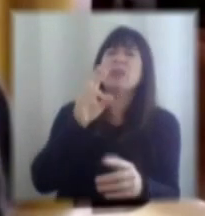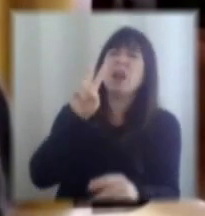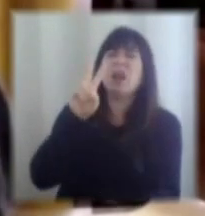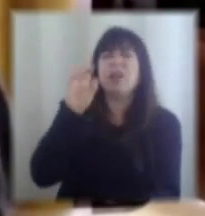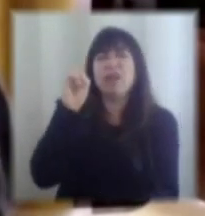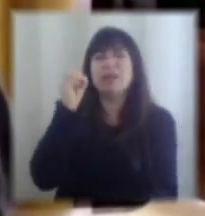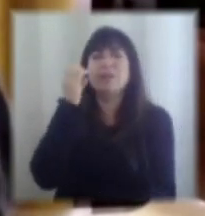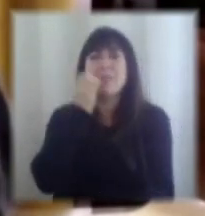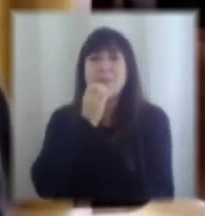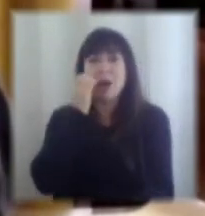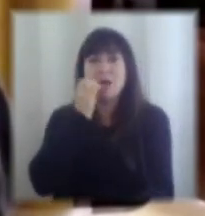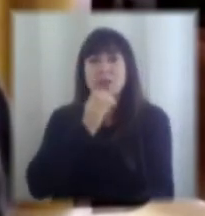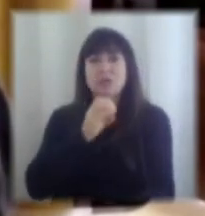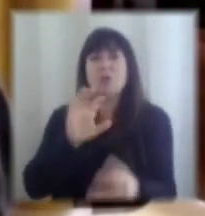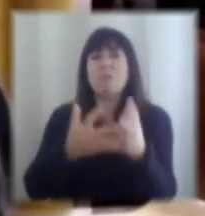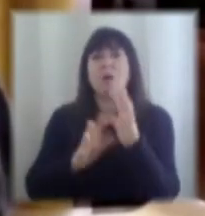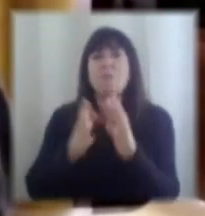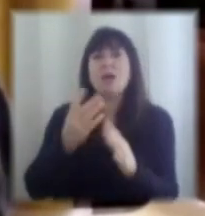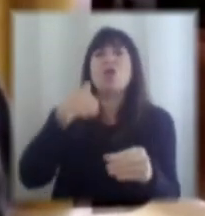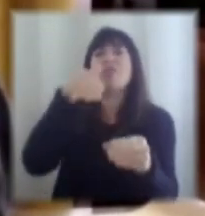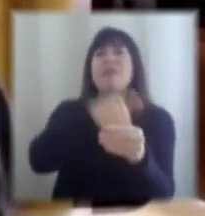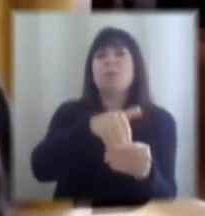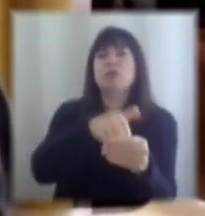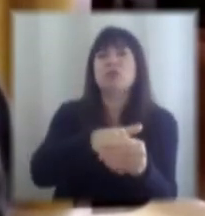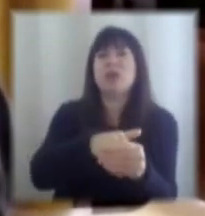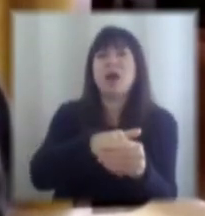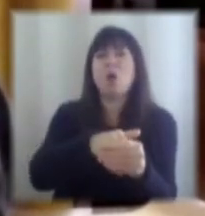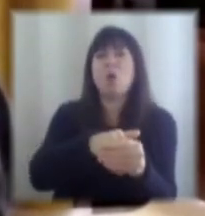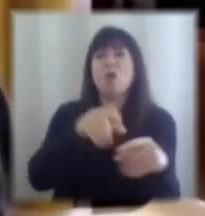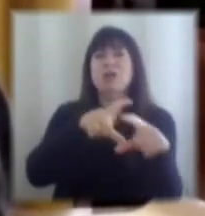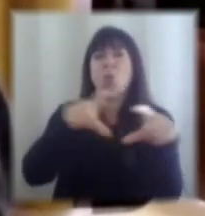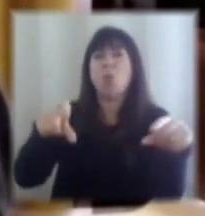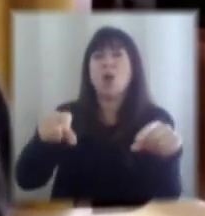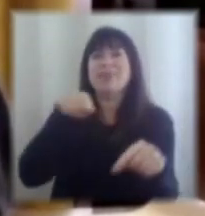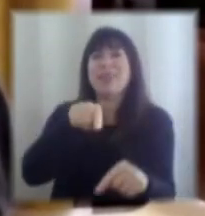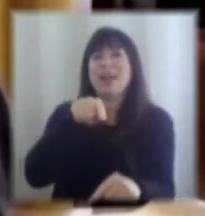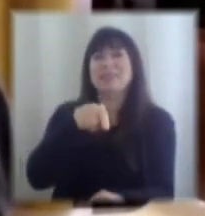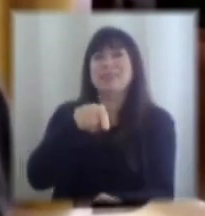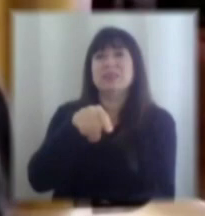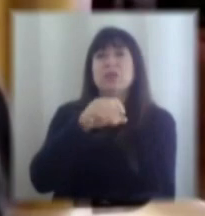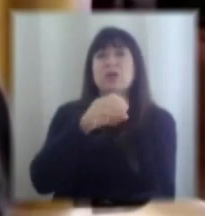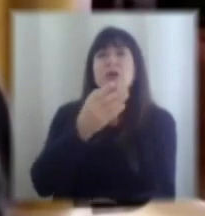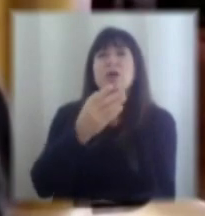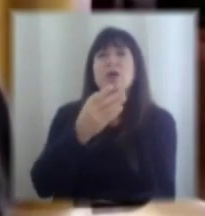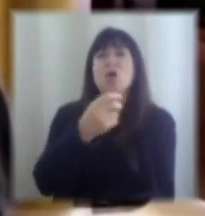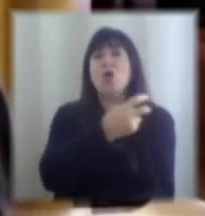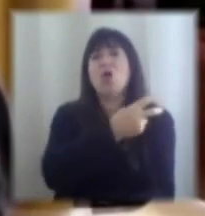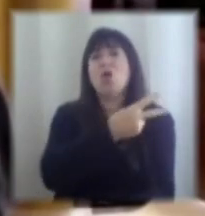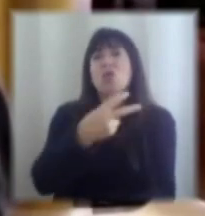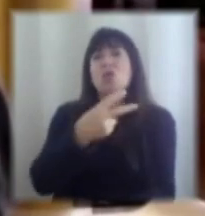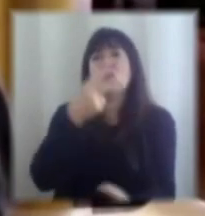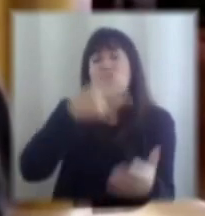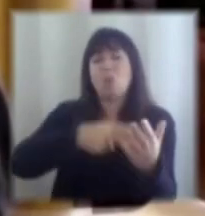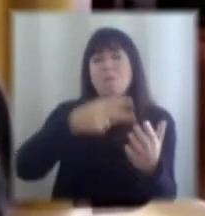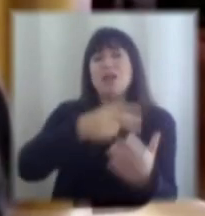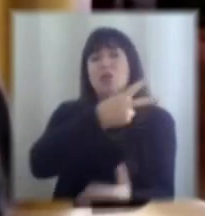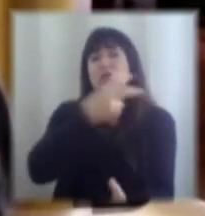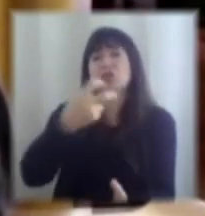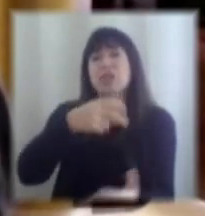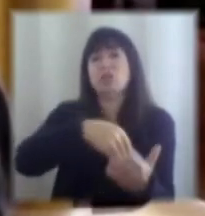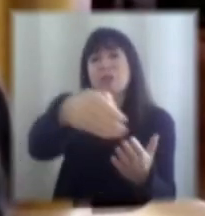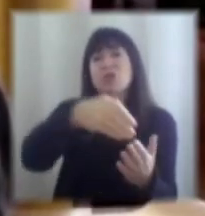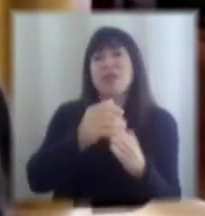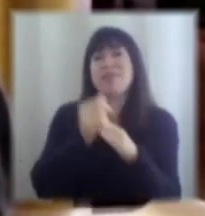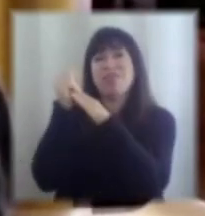habían cursado es decir depositado en cuentas corrientes de los emprendedores casi 2.200 millones de dólares a nivel de las pymes eran